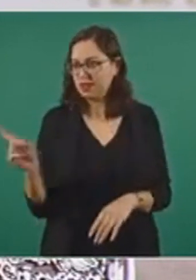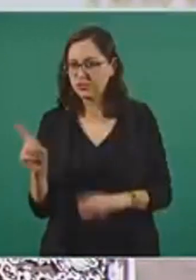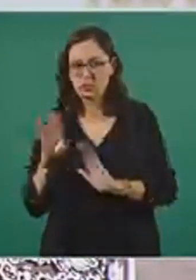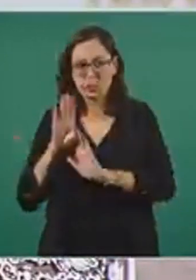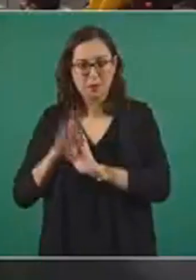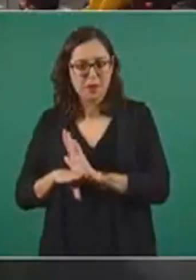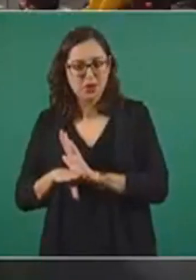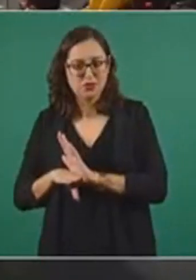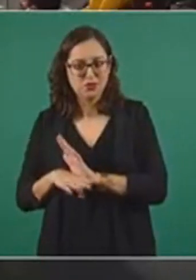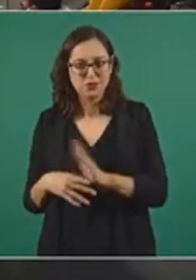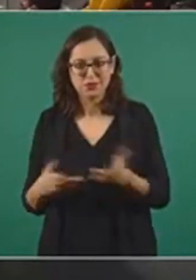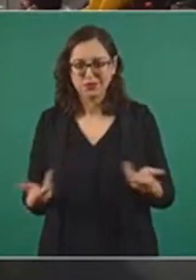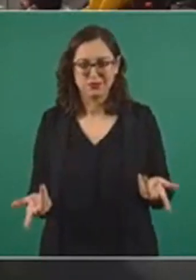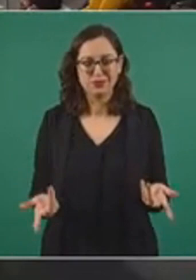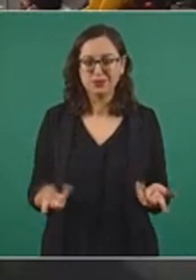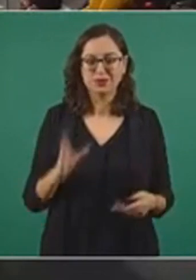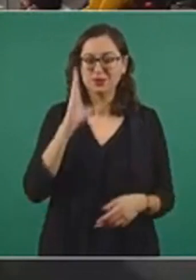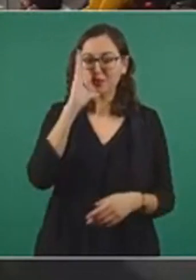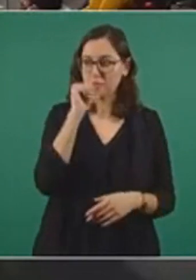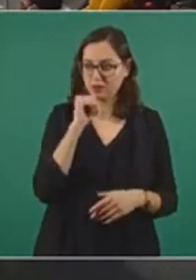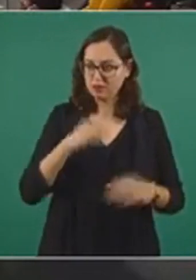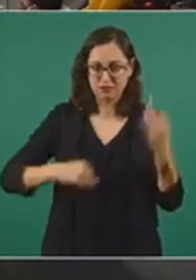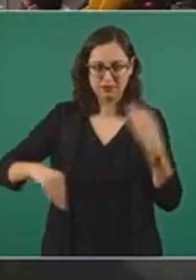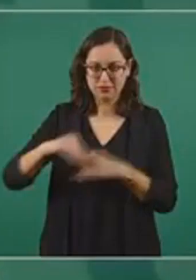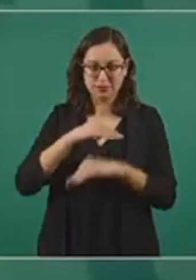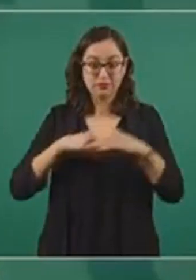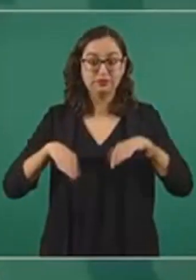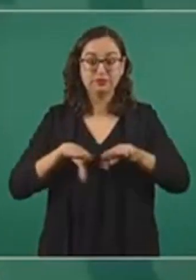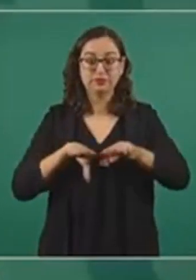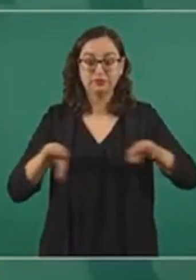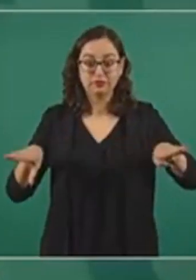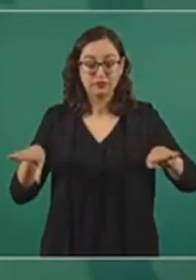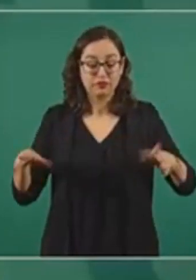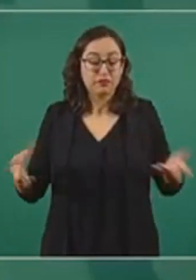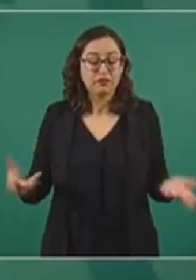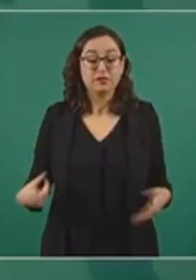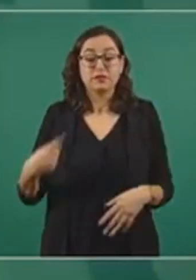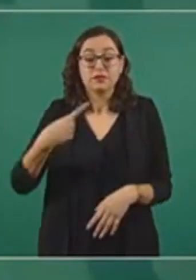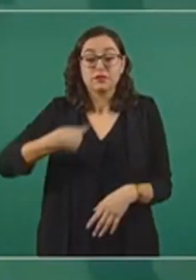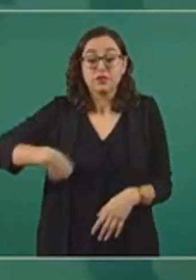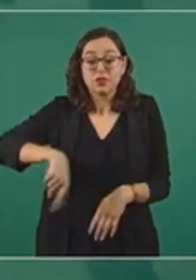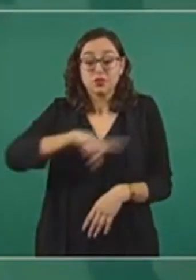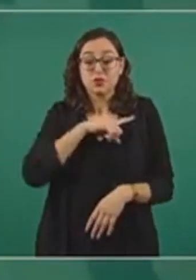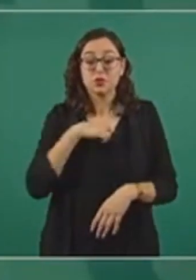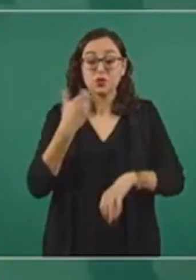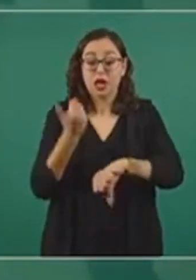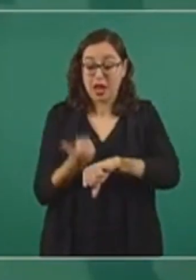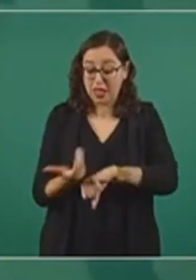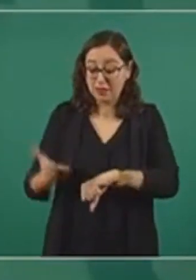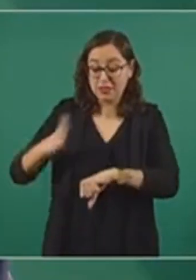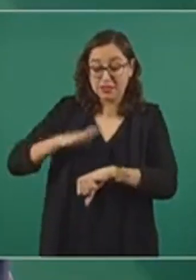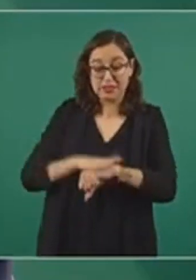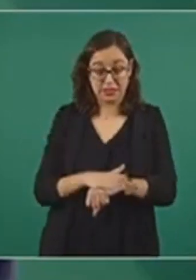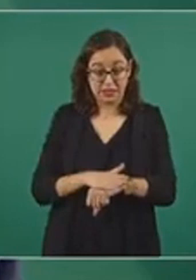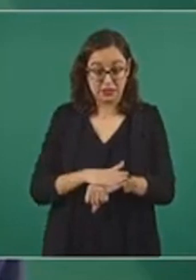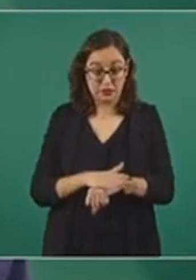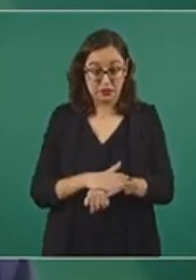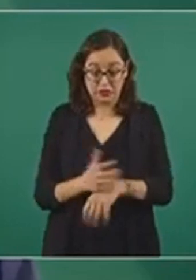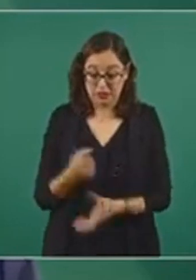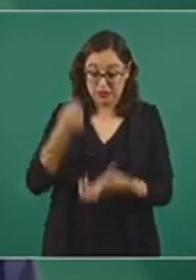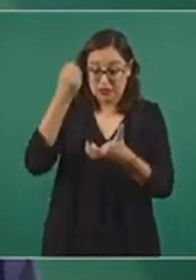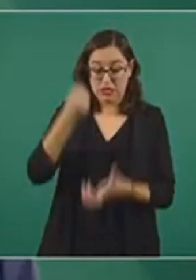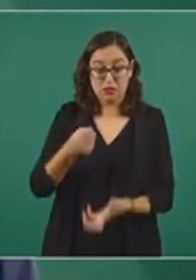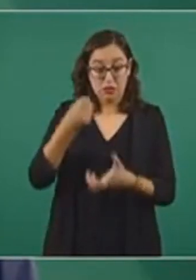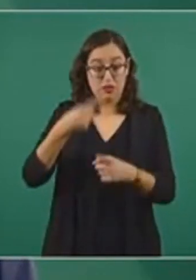me permite hacer… Acuérdense de que nosotros somos simplemente administradores de los dineros del